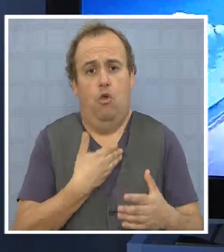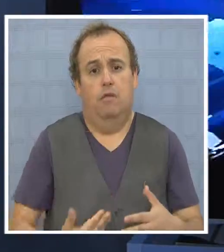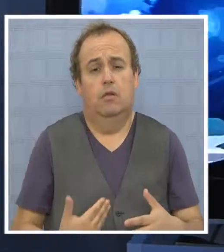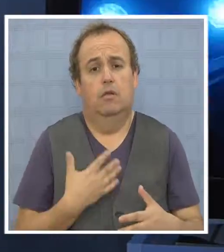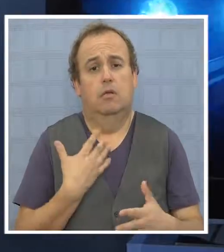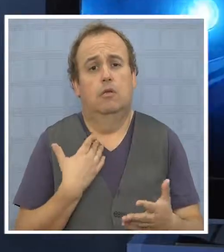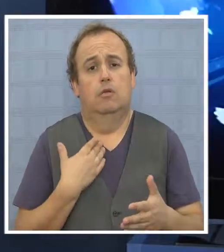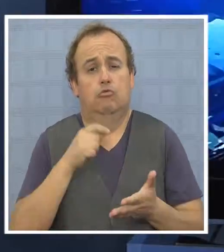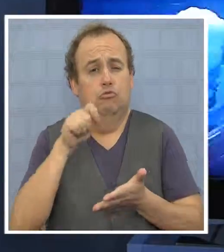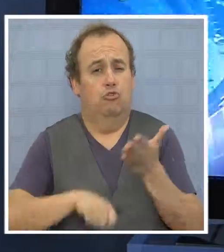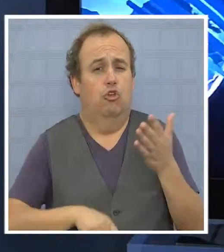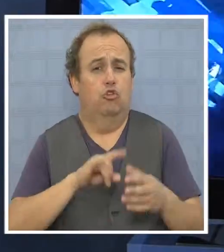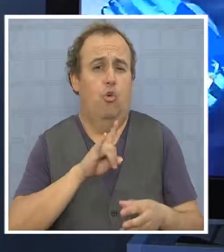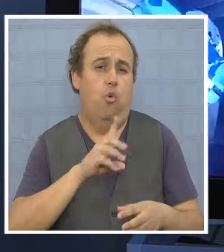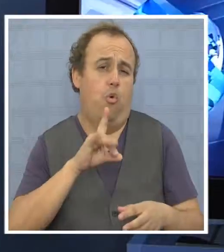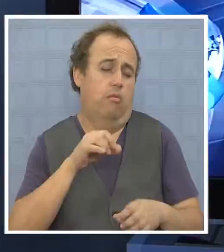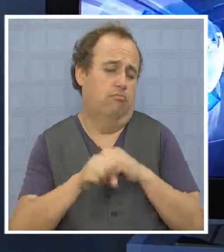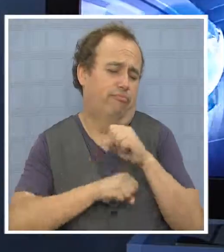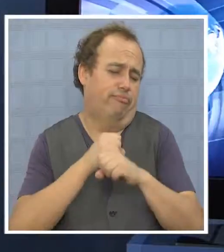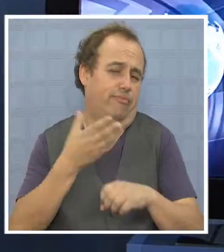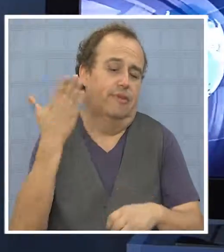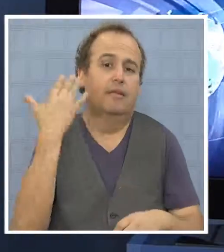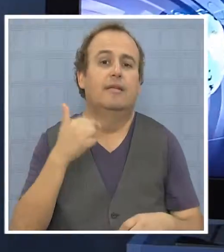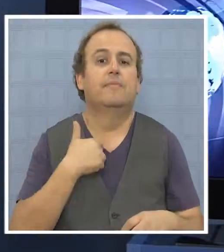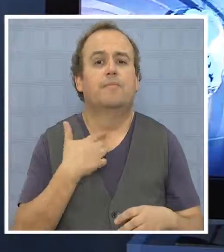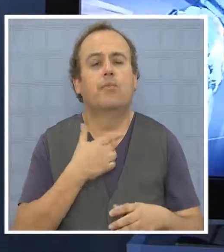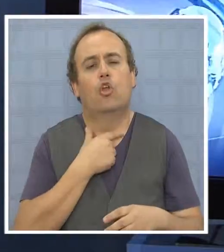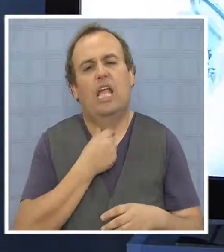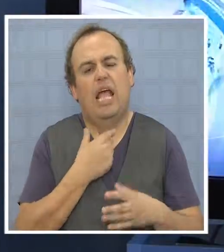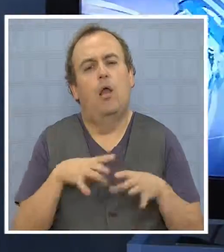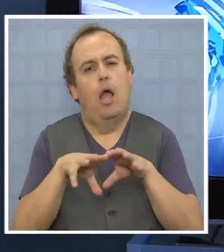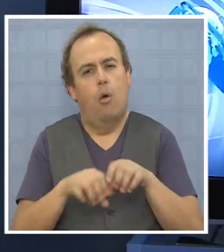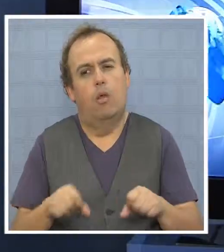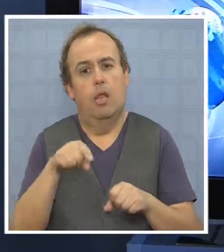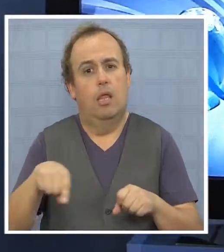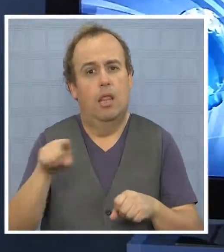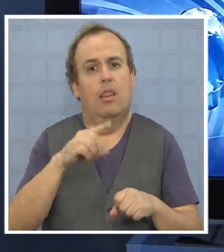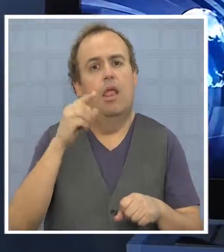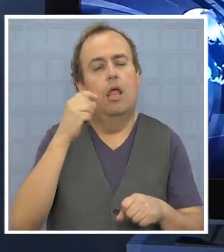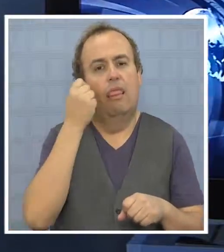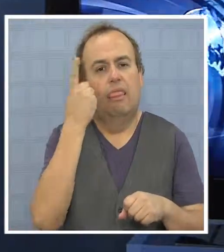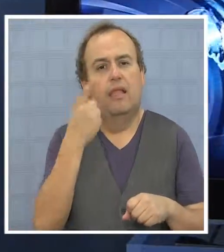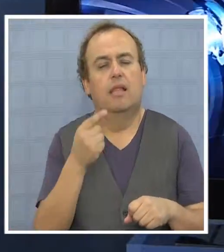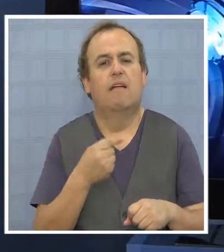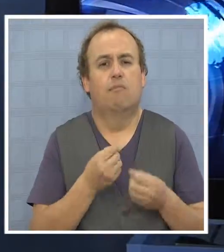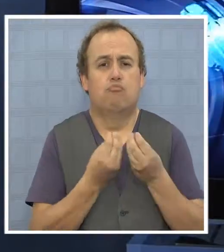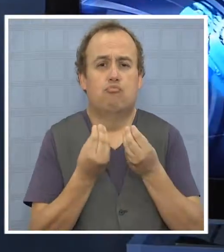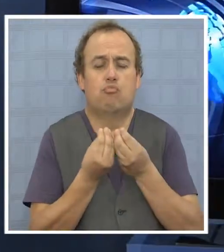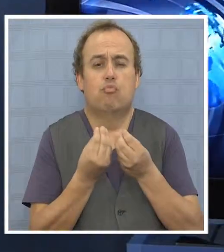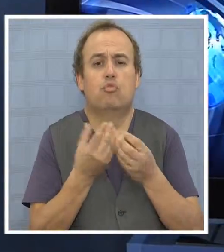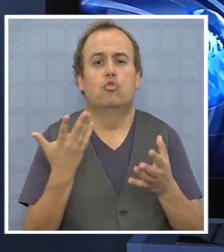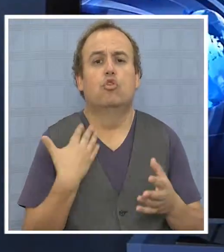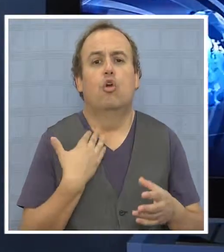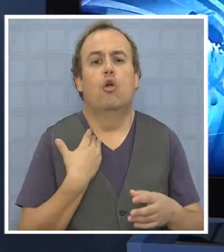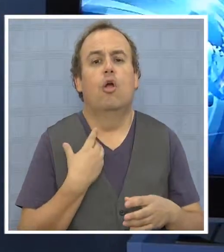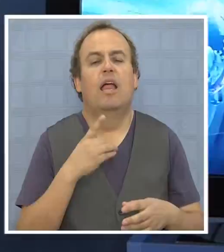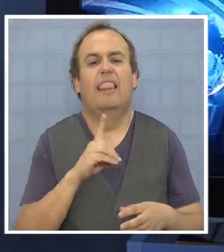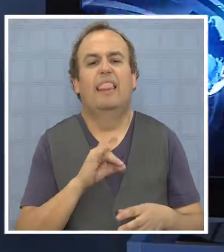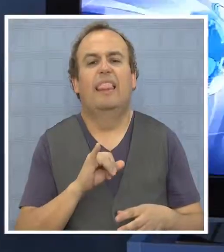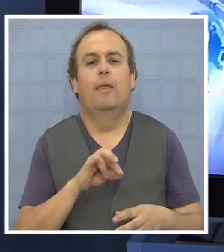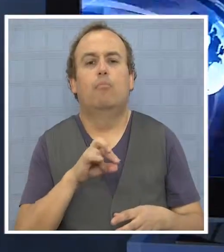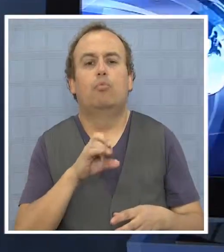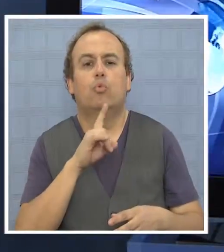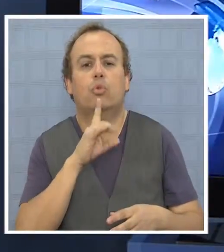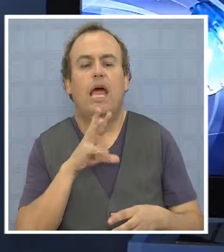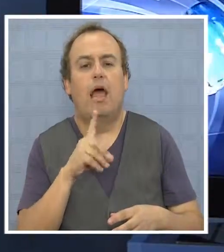partido de gobierno y además somos socios de la UDI hace muchos años ya. Nos interesa que lleguemos a un acuerdo que ellos comprendan y varios diputados ya lo han dicho público o